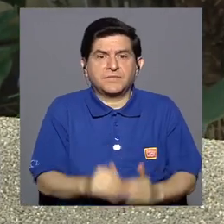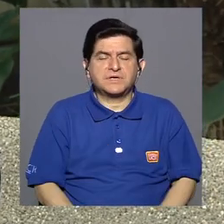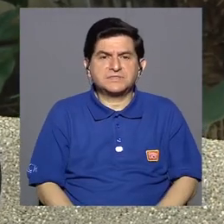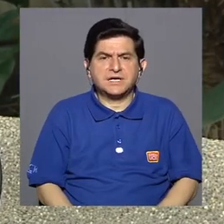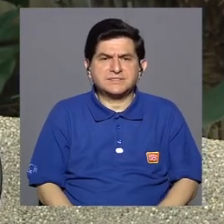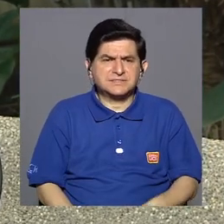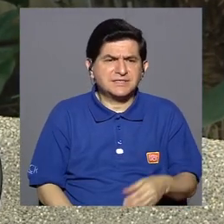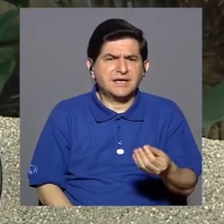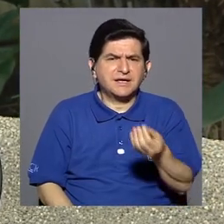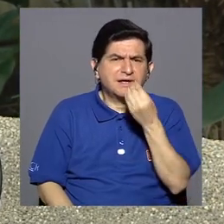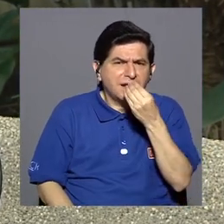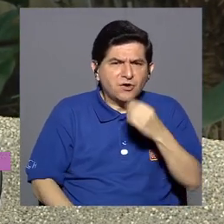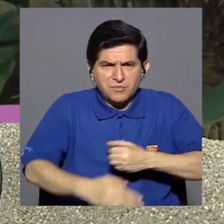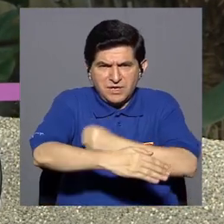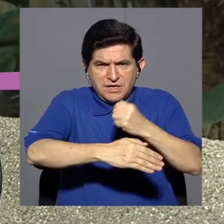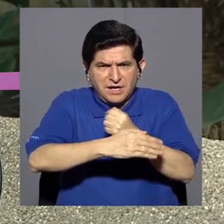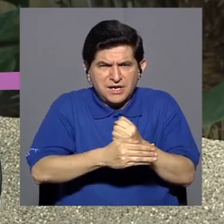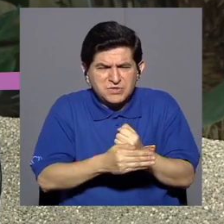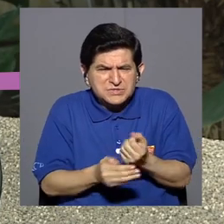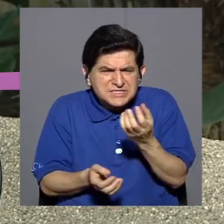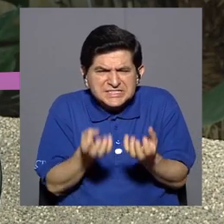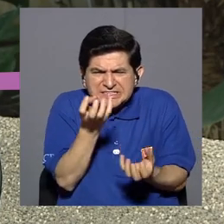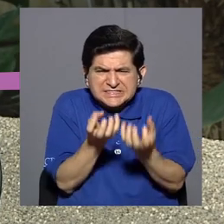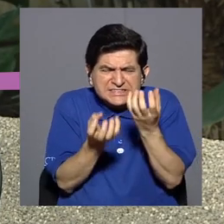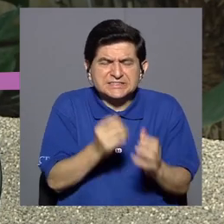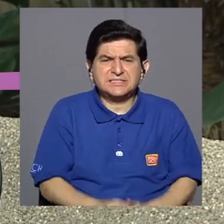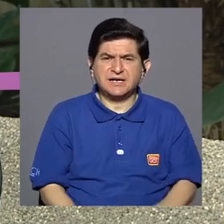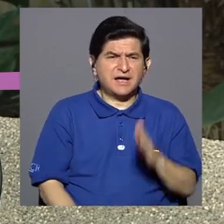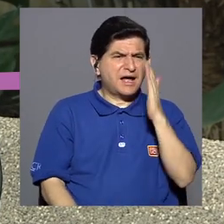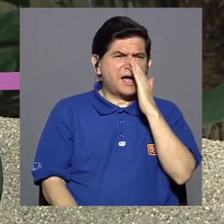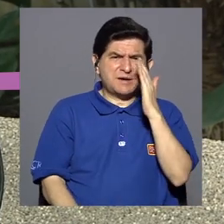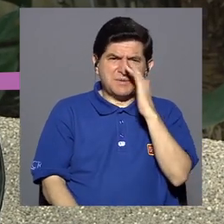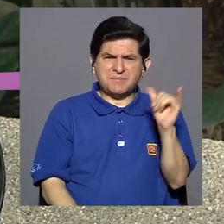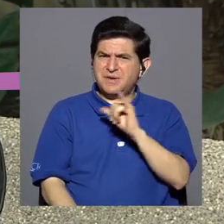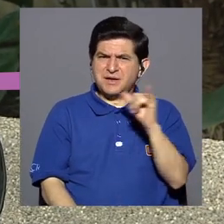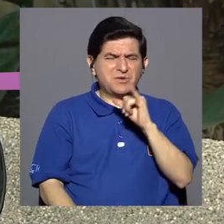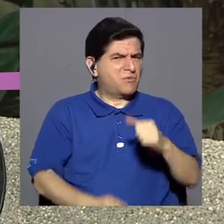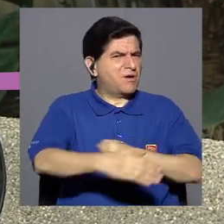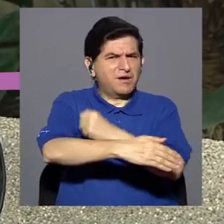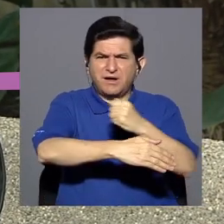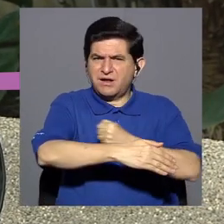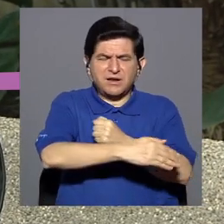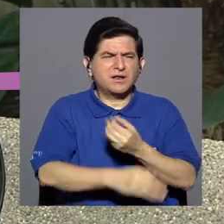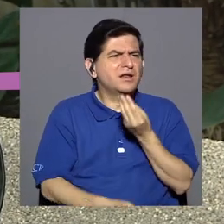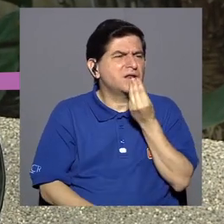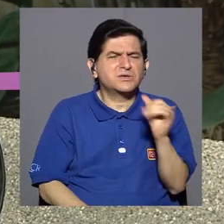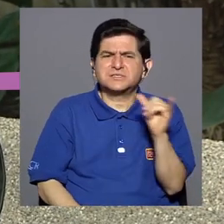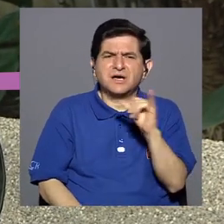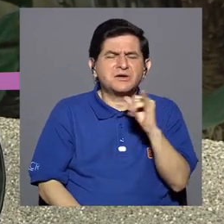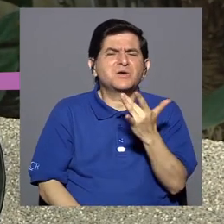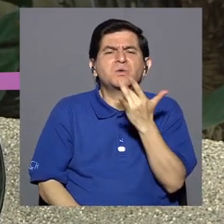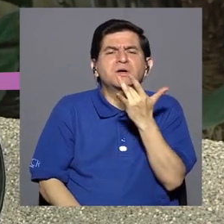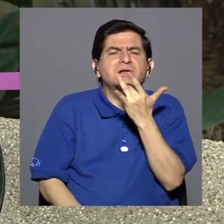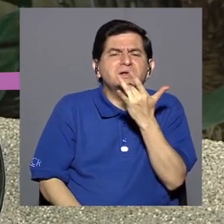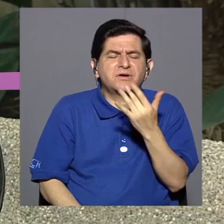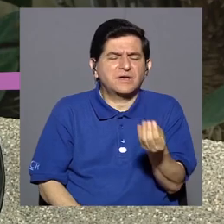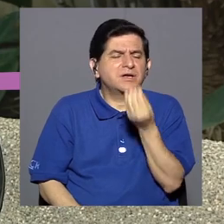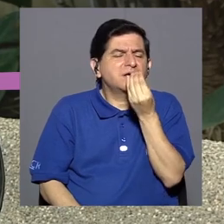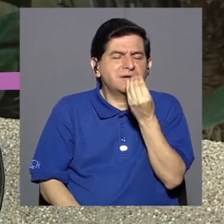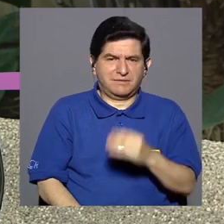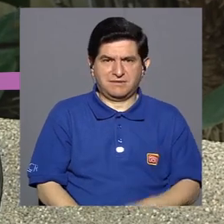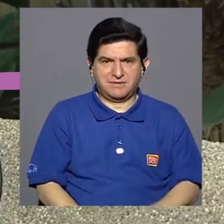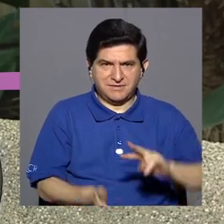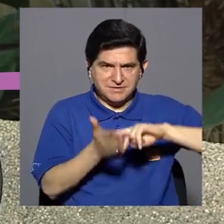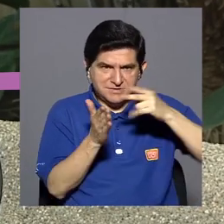quemando la comida. A veces nos dicen, qué raro, es que mamá ya no cocina igual, ya no sabe igual de rica la comida.